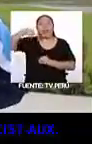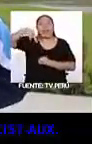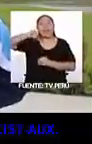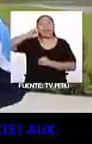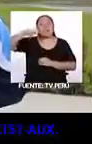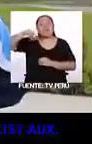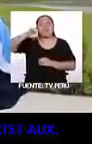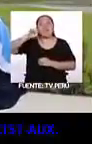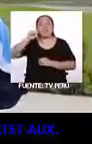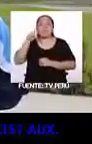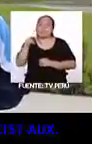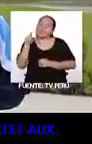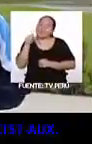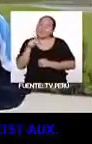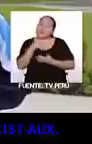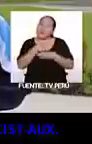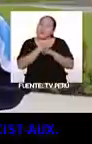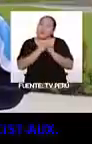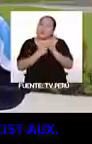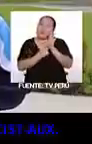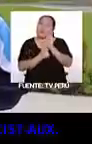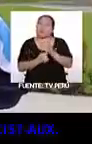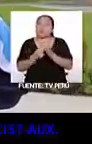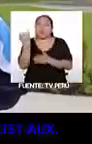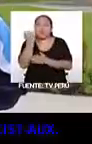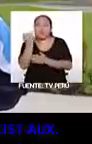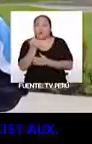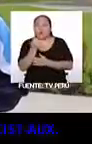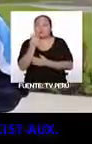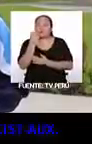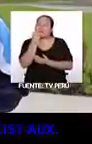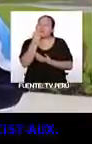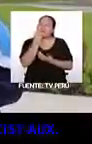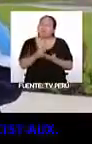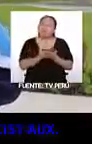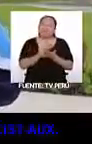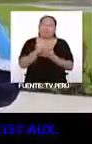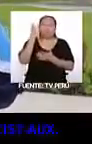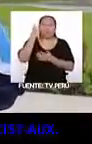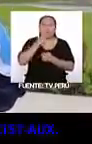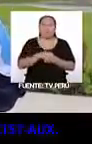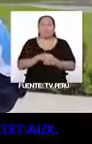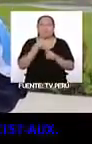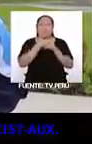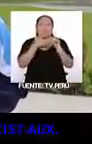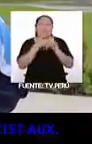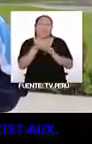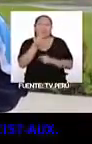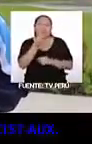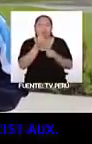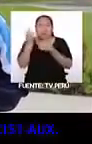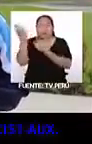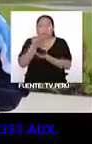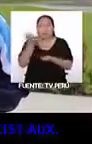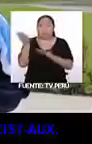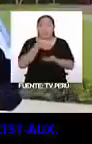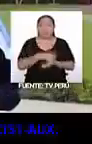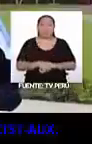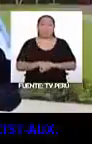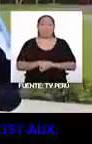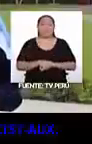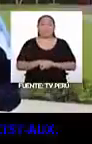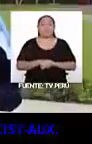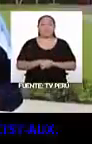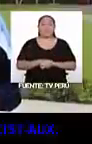una forma de expresarse y un dibujo muy bueno. Además, las diferentes comidas que nos ha traído, el cultivo oriental.